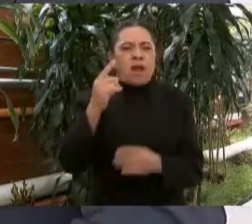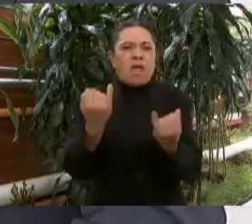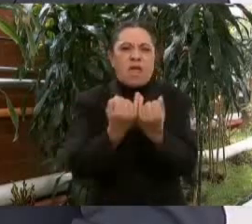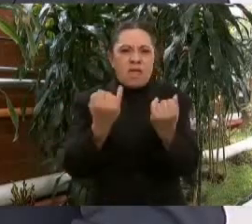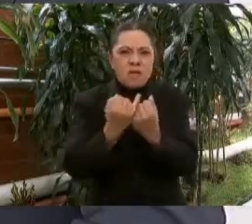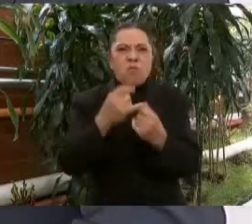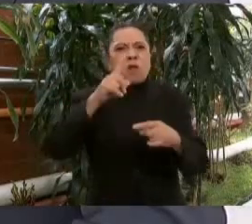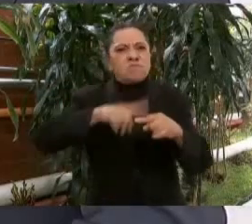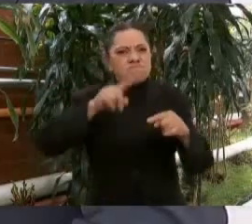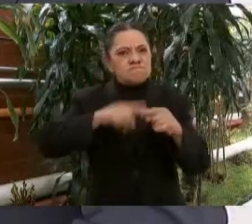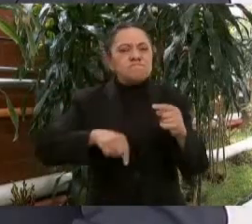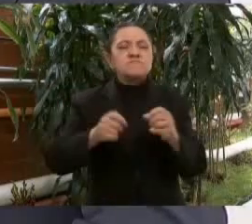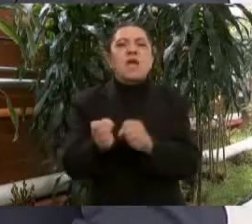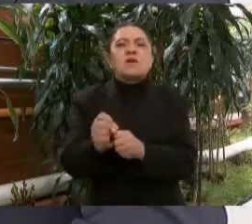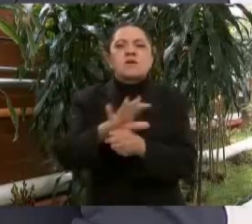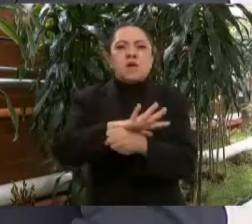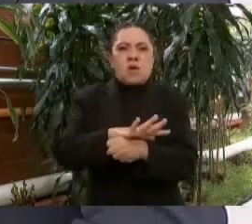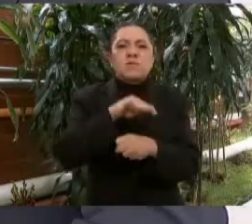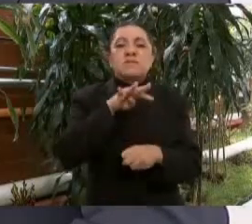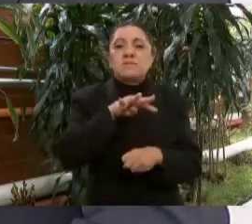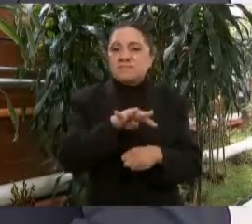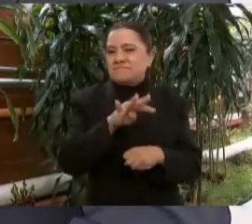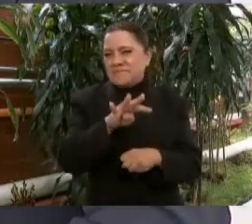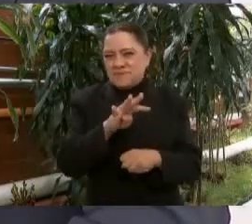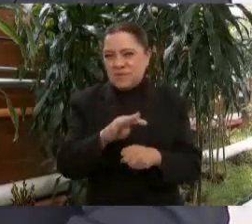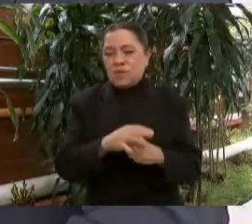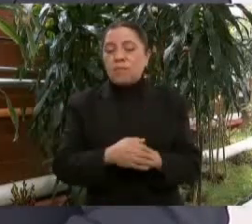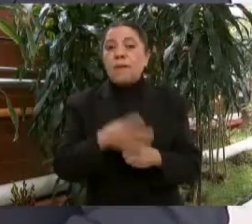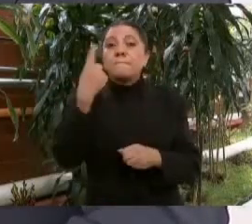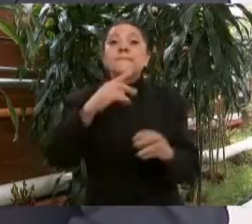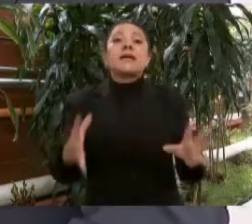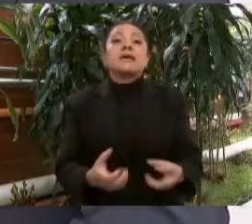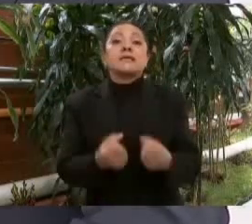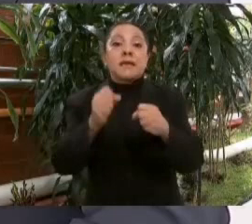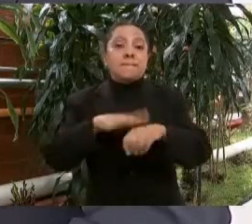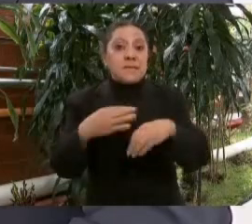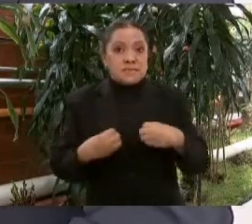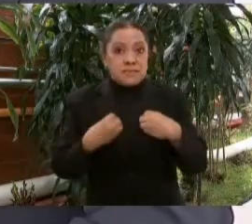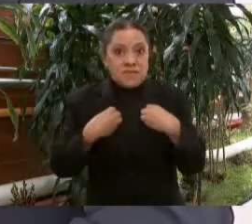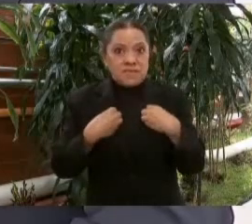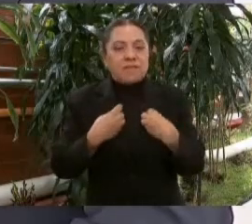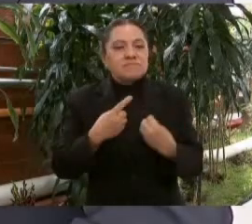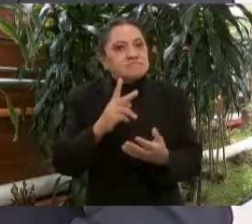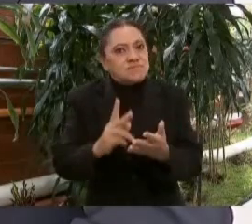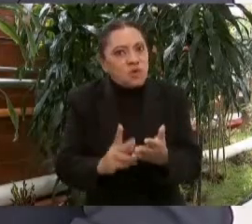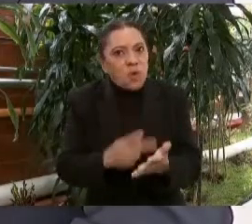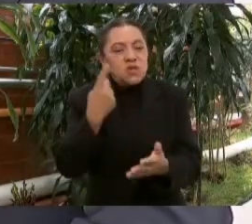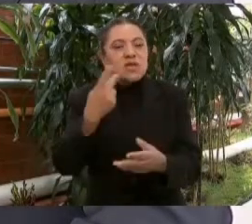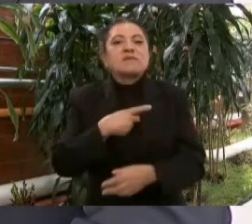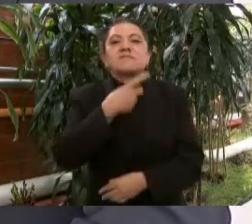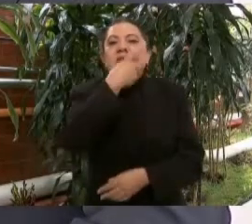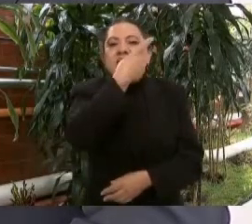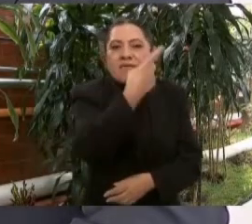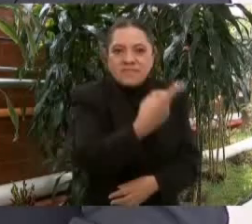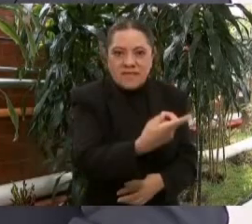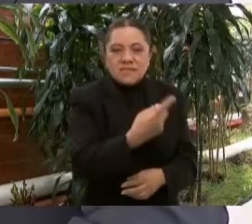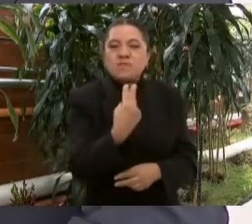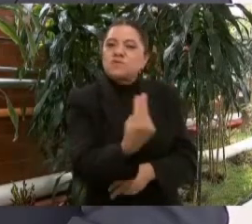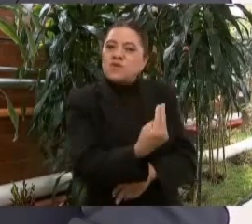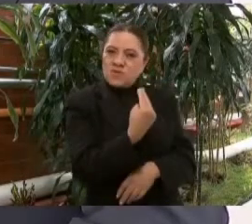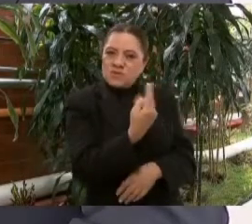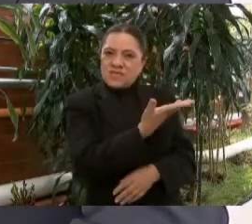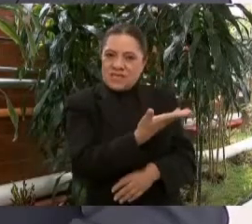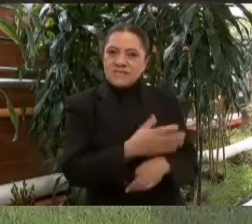buscando salvar más vidas posibles. Una vez más, le reiteremos a usted